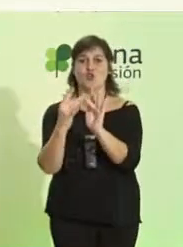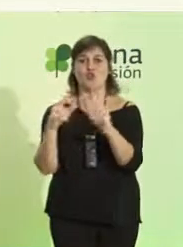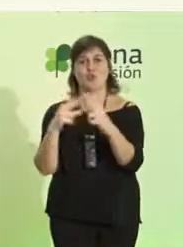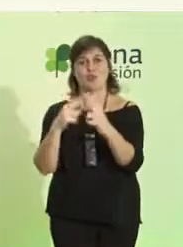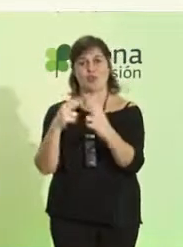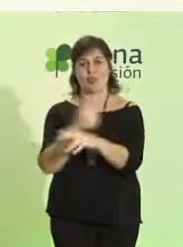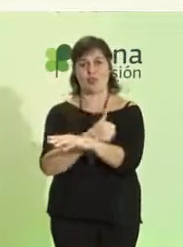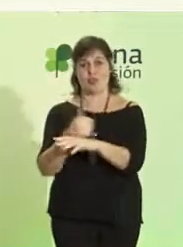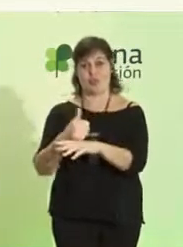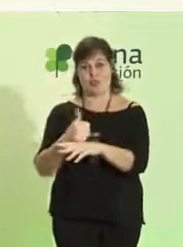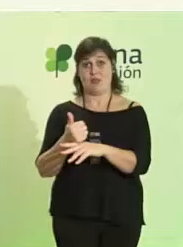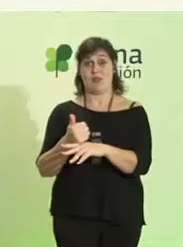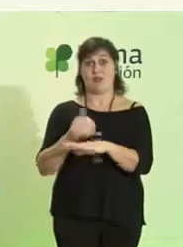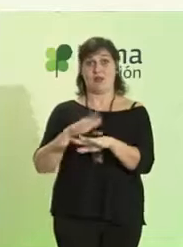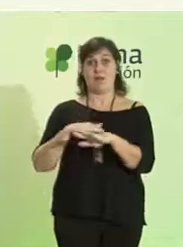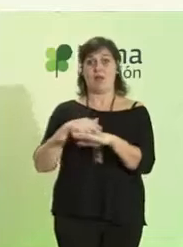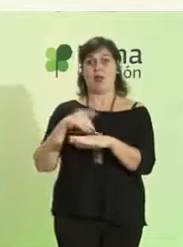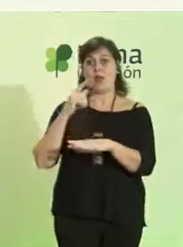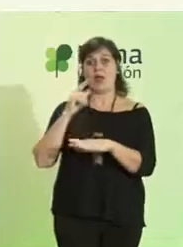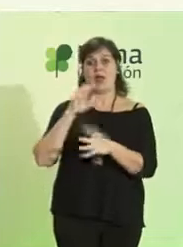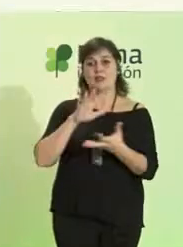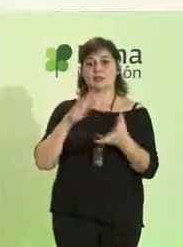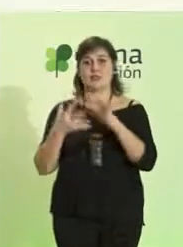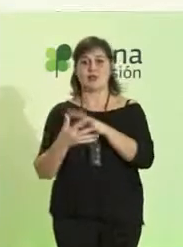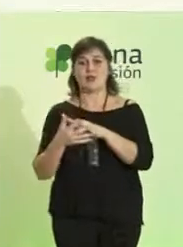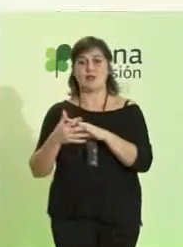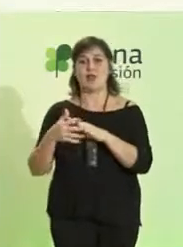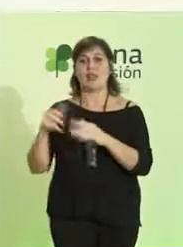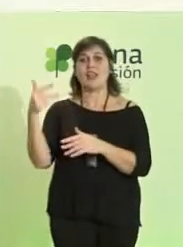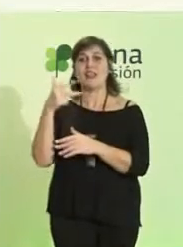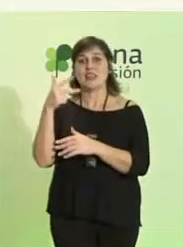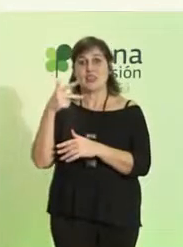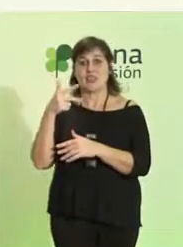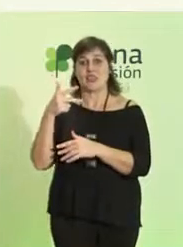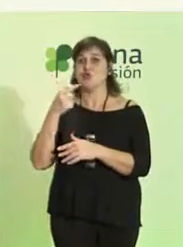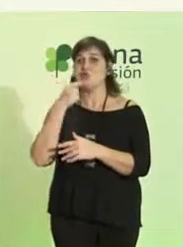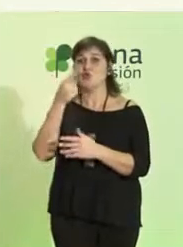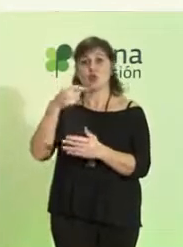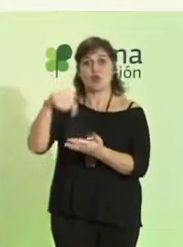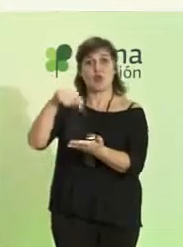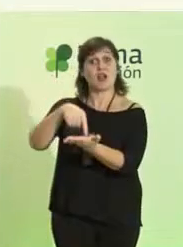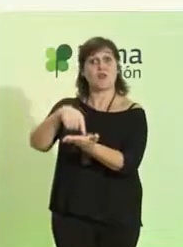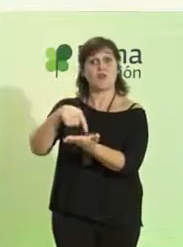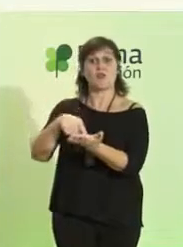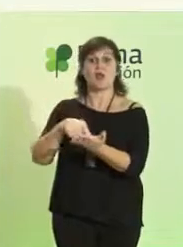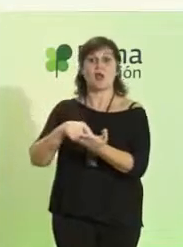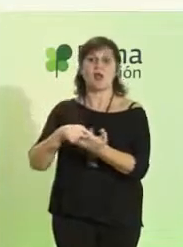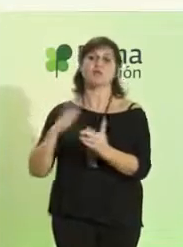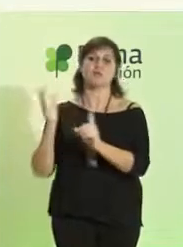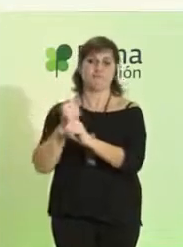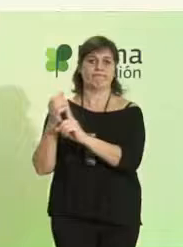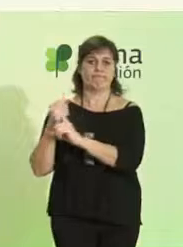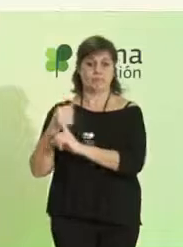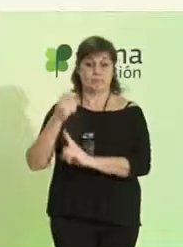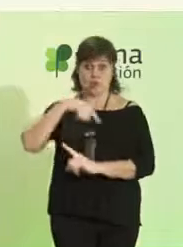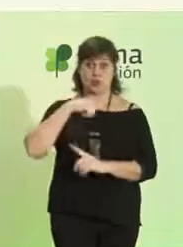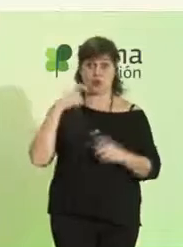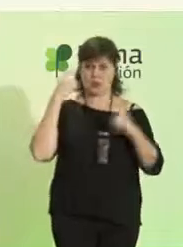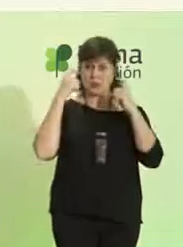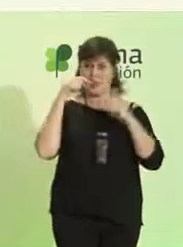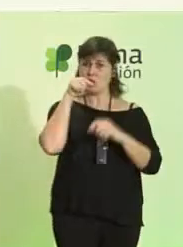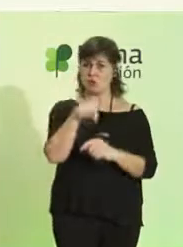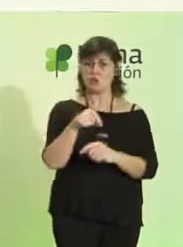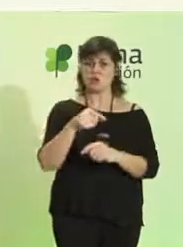plasmación cotidiana y real de todos los derechos que en el día a día estáis planteando. Nosotros intentamos hacerlo eso. Nosotros